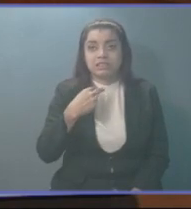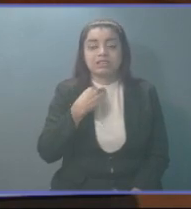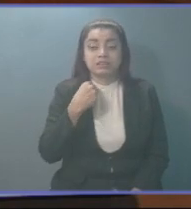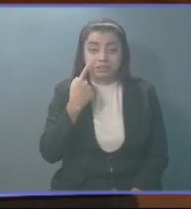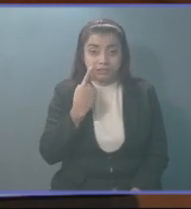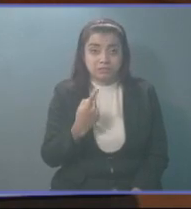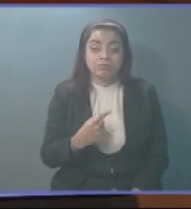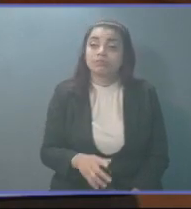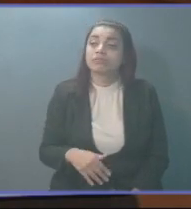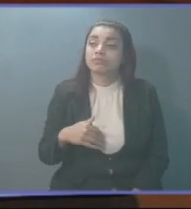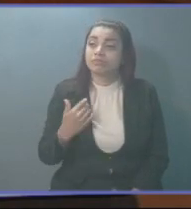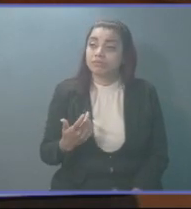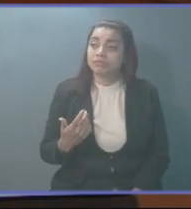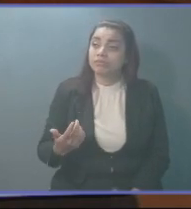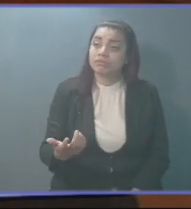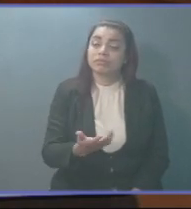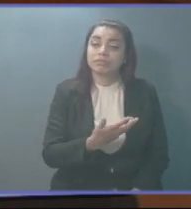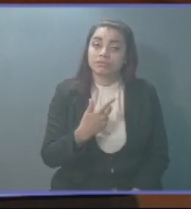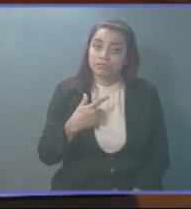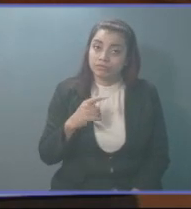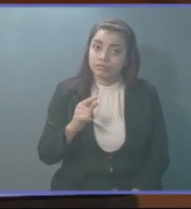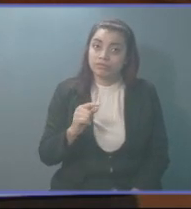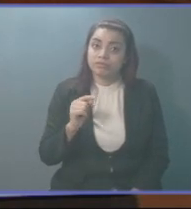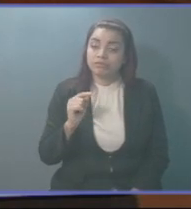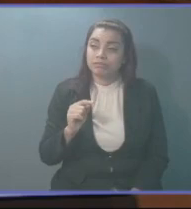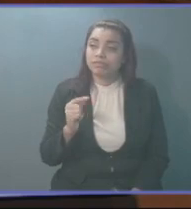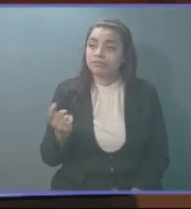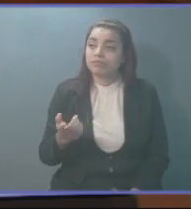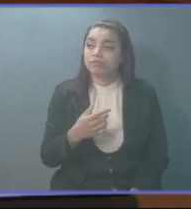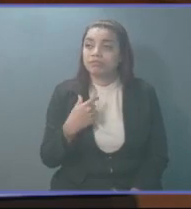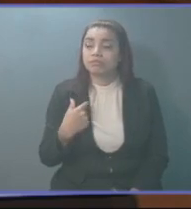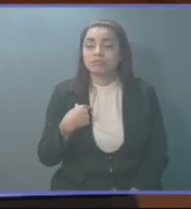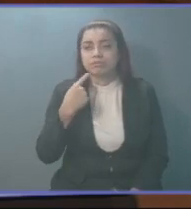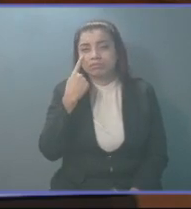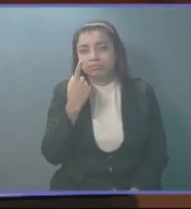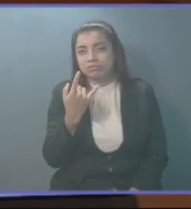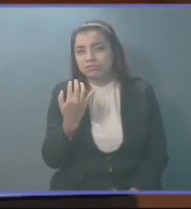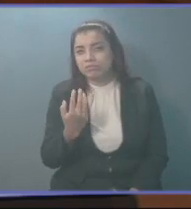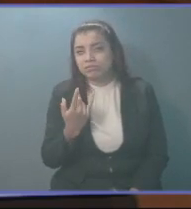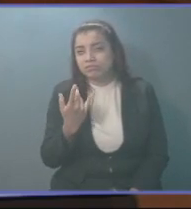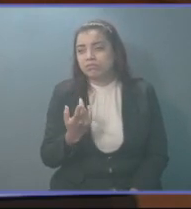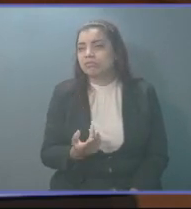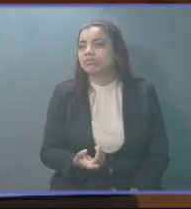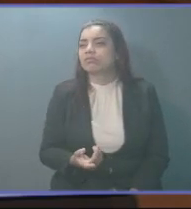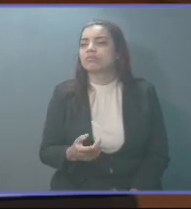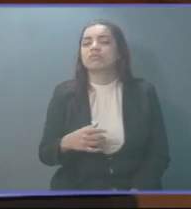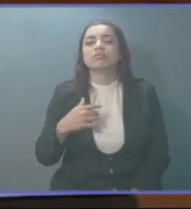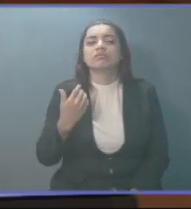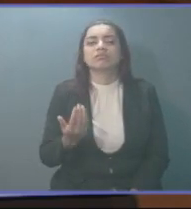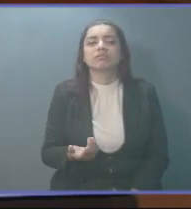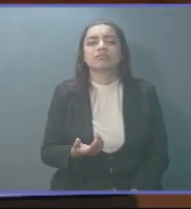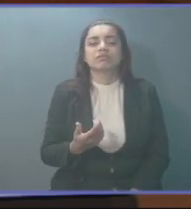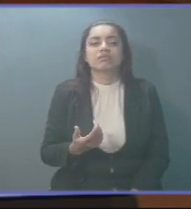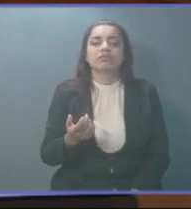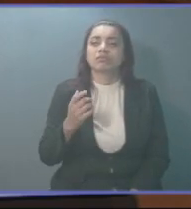Ahora, con estos fondos, esperamos y vamos a estar vigilantes para que no